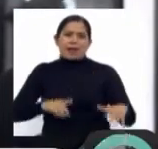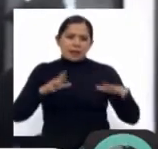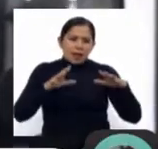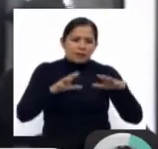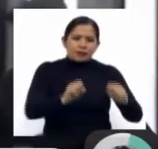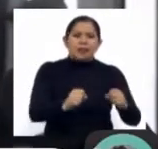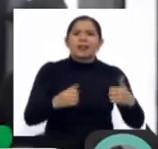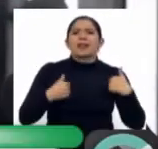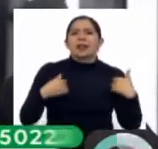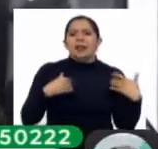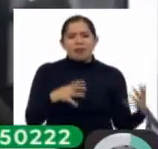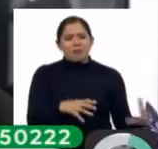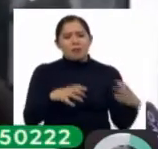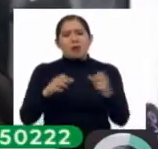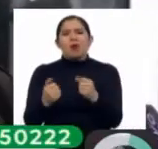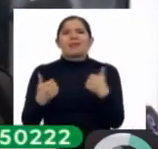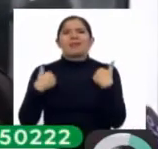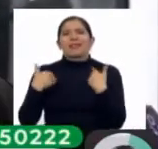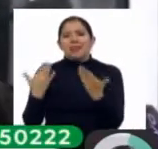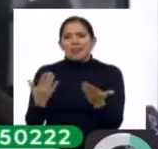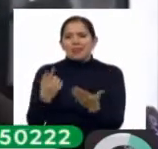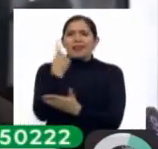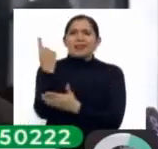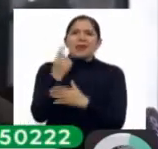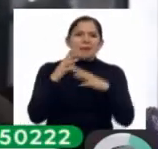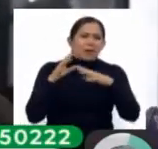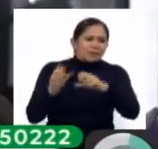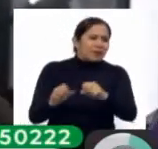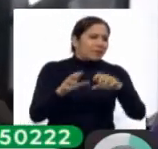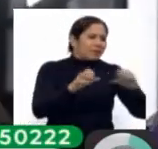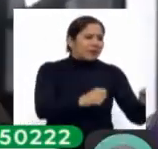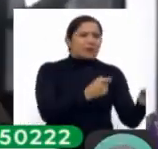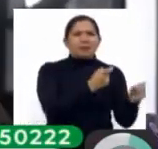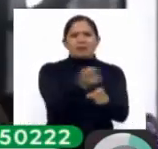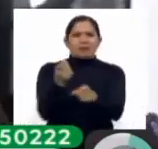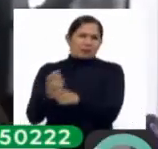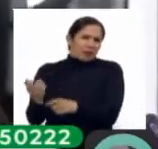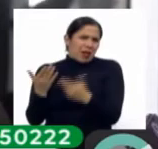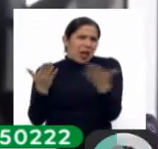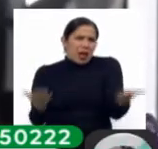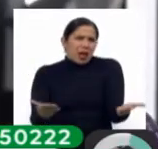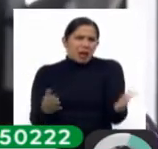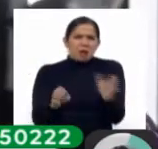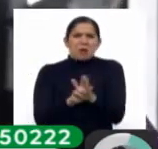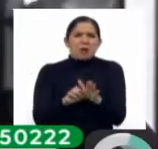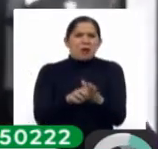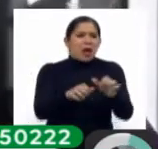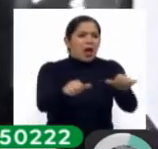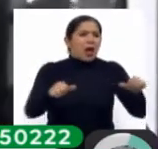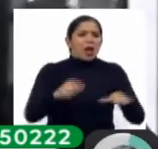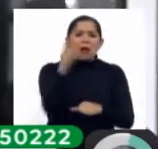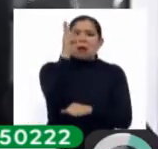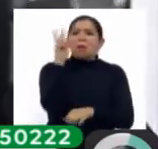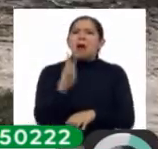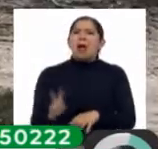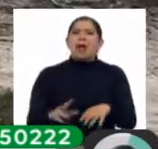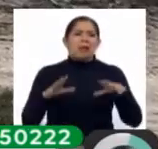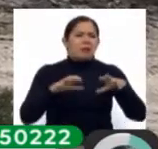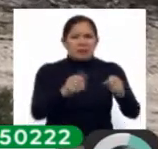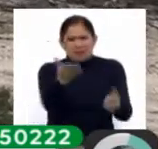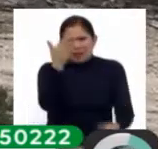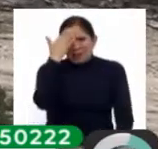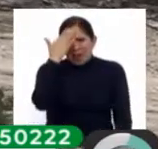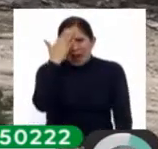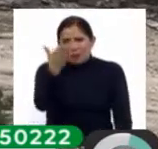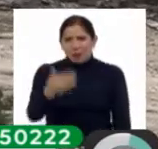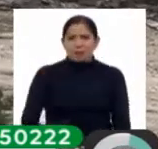que tiene, siempre avasallan en terrenos, afectan las zonas, como área verde, entran nomás, pues, sabido es eso. La alcaldía